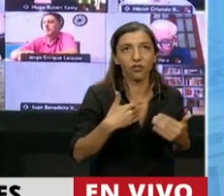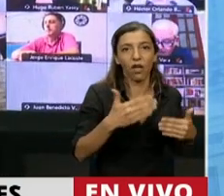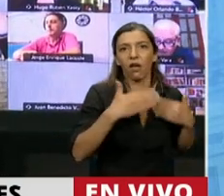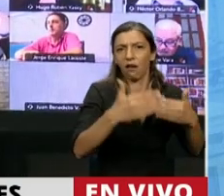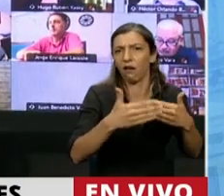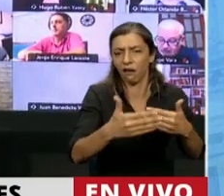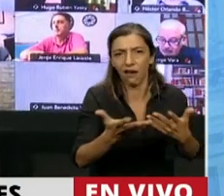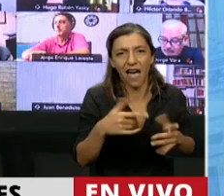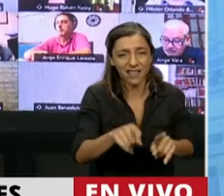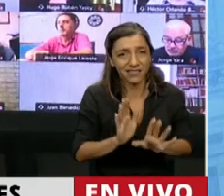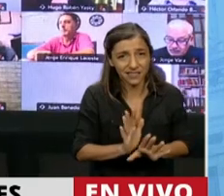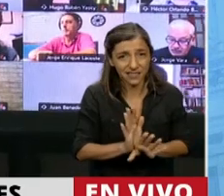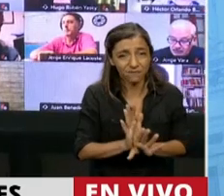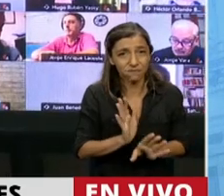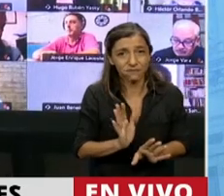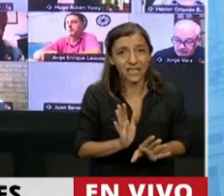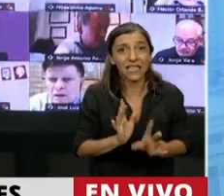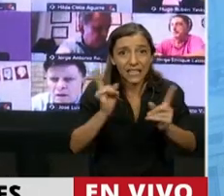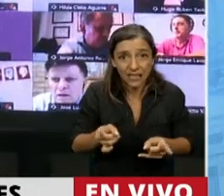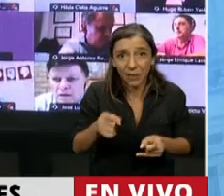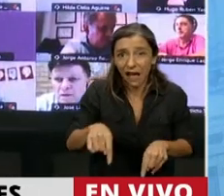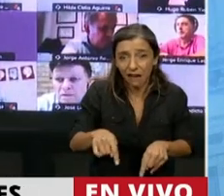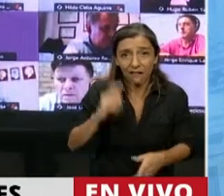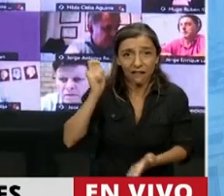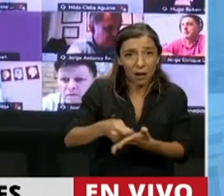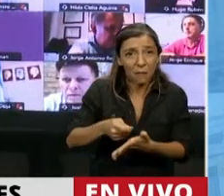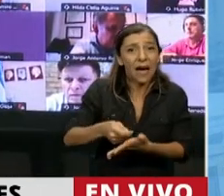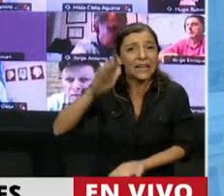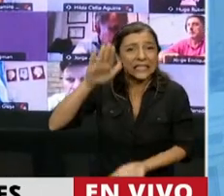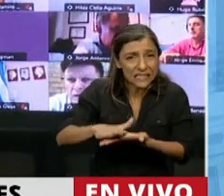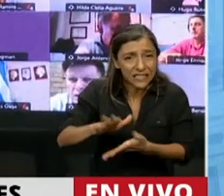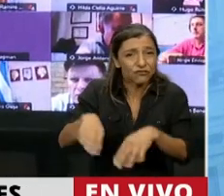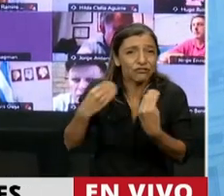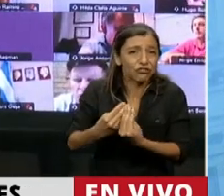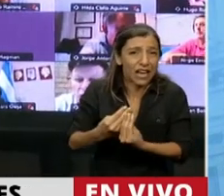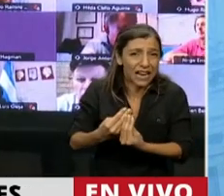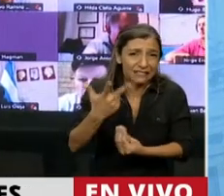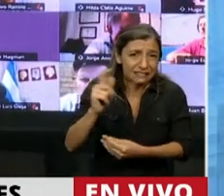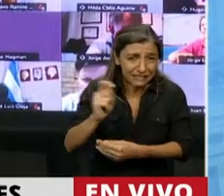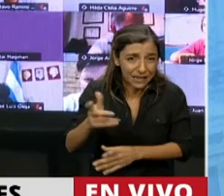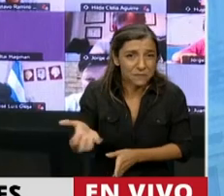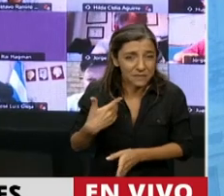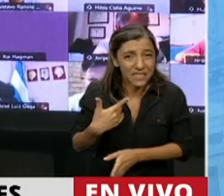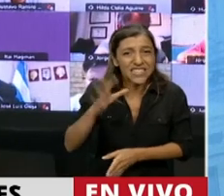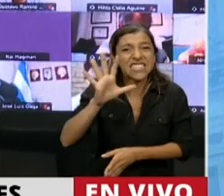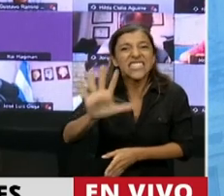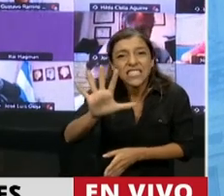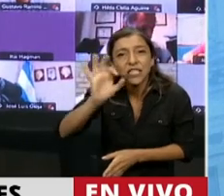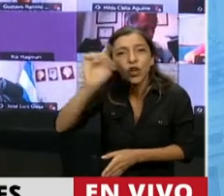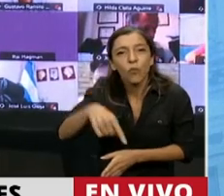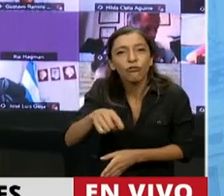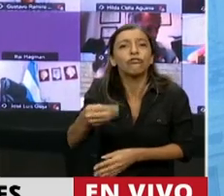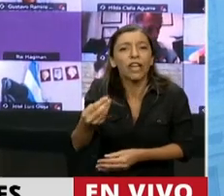¿cómo puede ser que le vayan a sacar un trimestre? Que además es una miseria del 5%, sobre jubilaciones de 19.000 pesos,